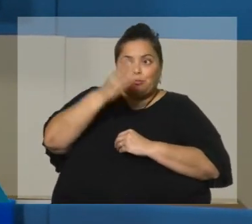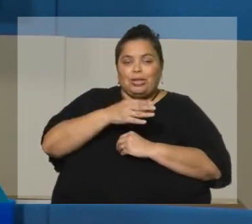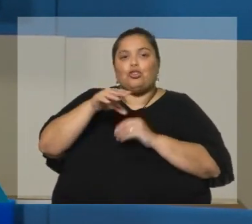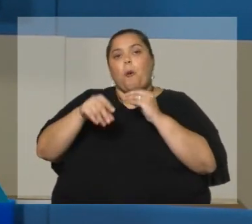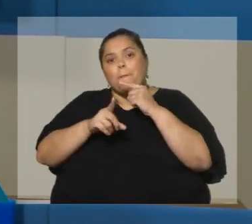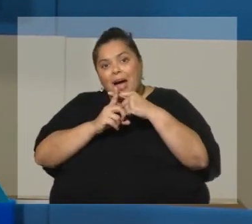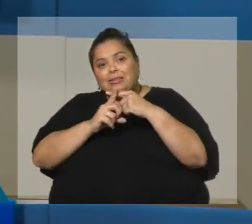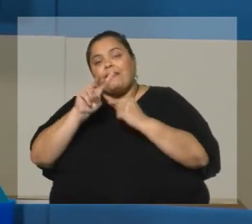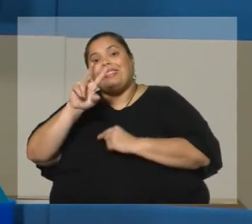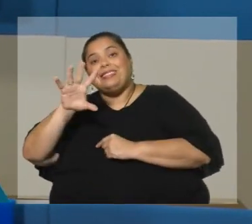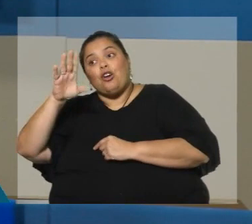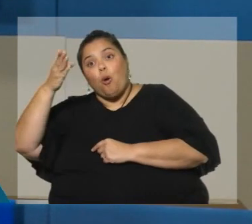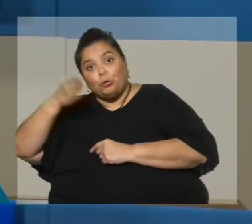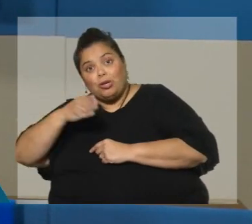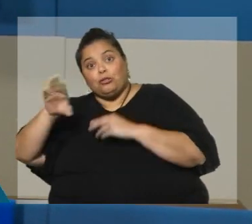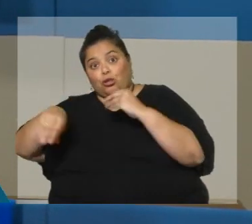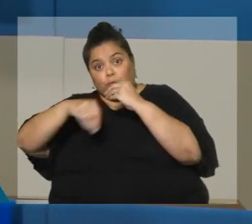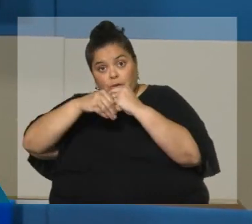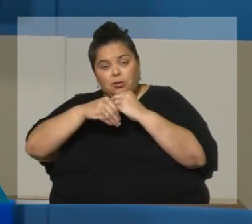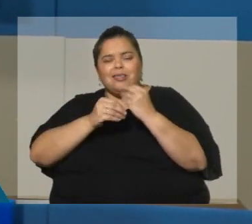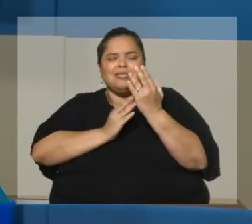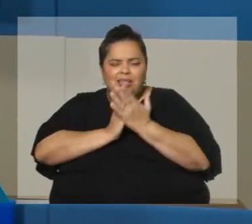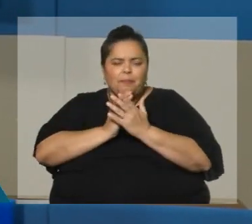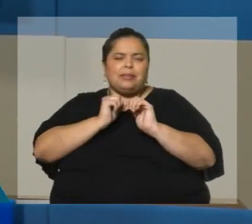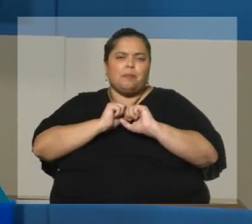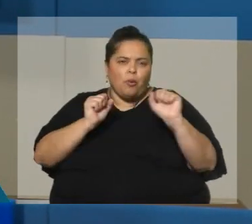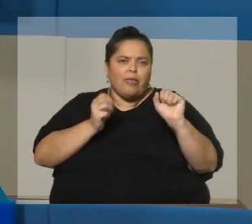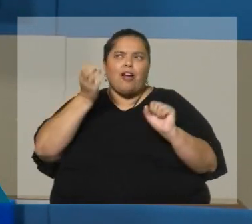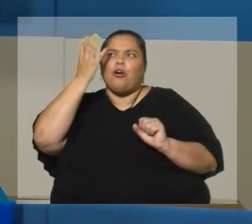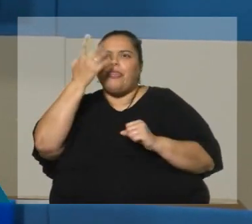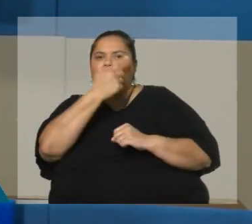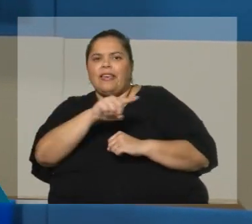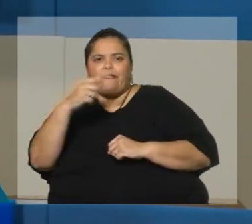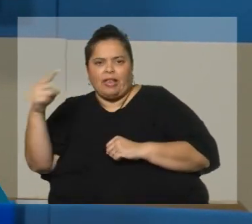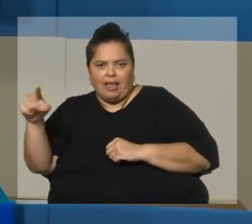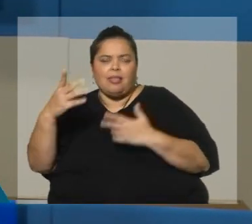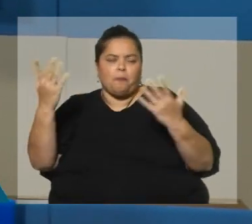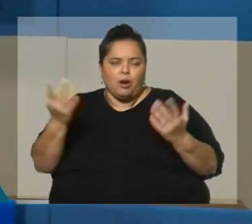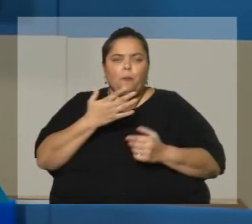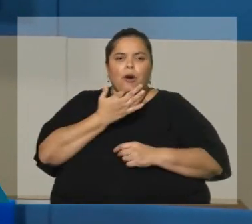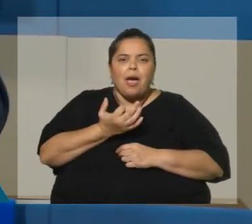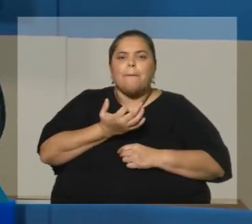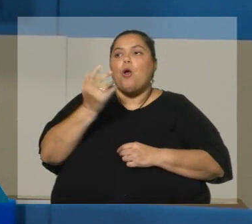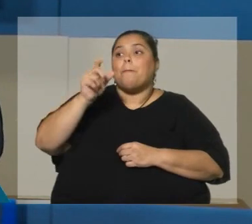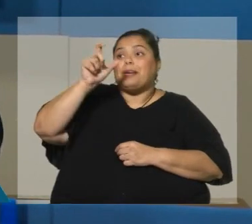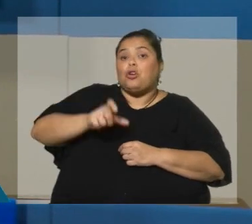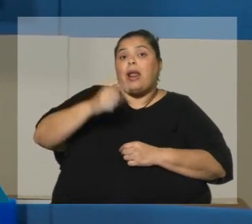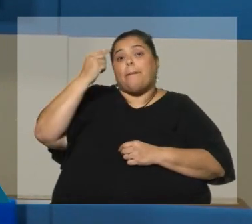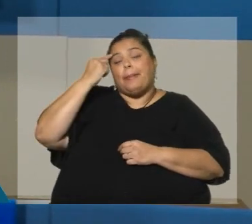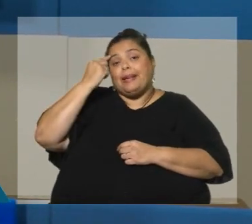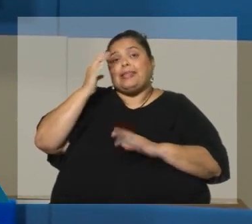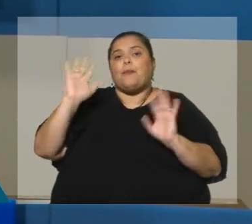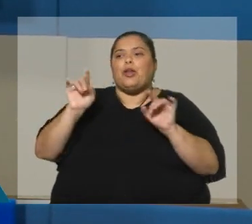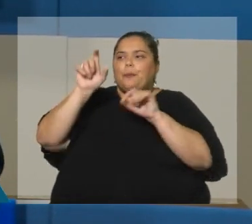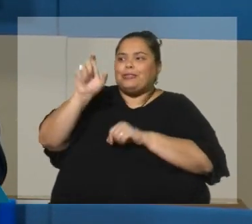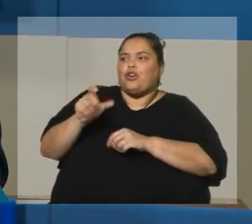siempre es posible encontrar concepciones diferentes. Hay quien puede pensar que una persona que está en